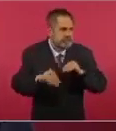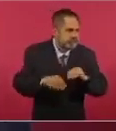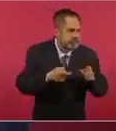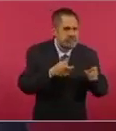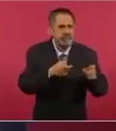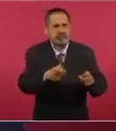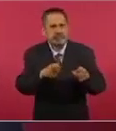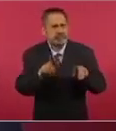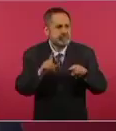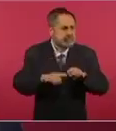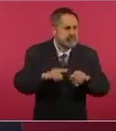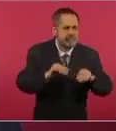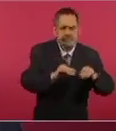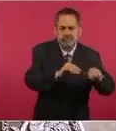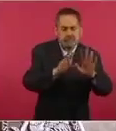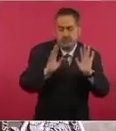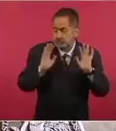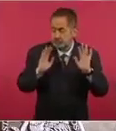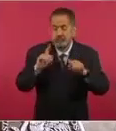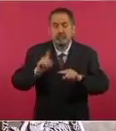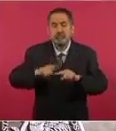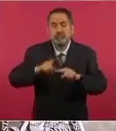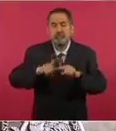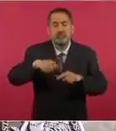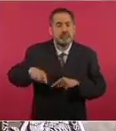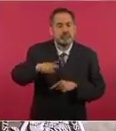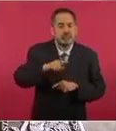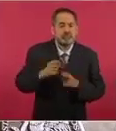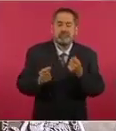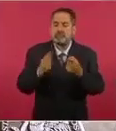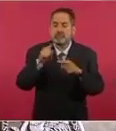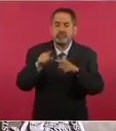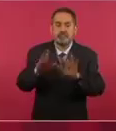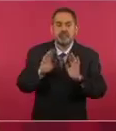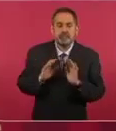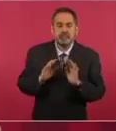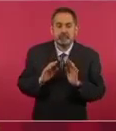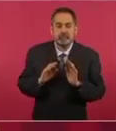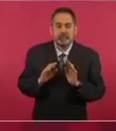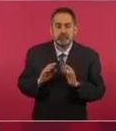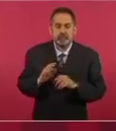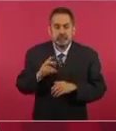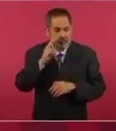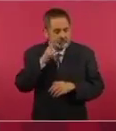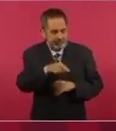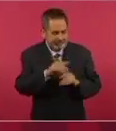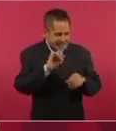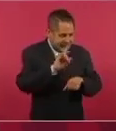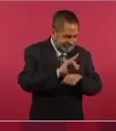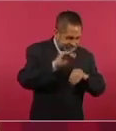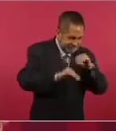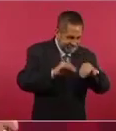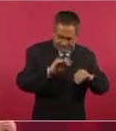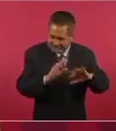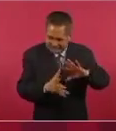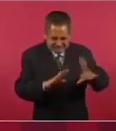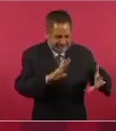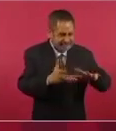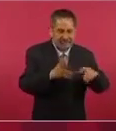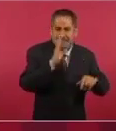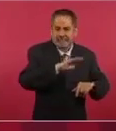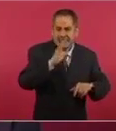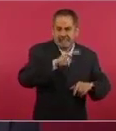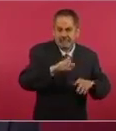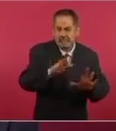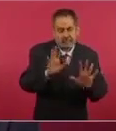de estas acciones, que en muchos casos hay presunción de alteración de la escena del crimen y particularmente lo que está plenamente